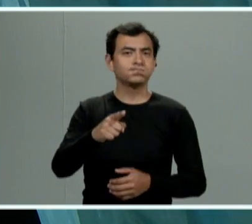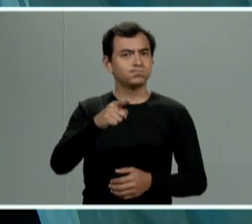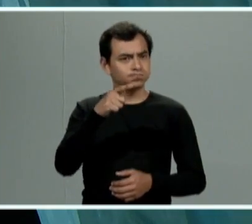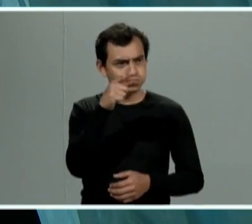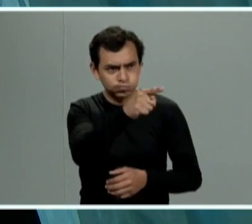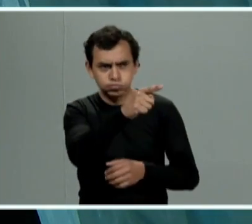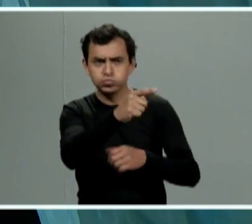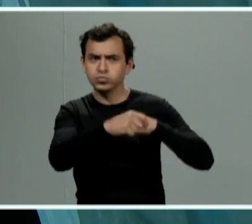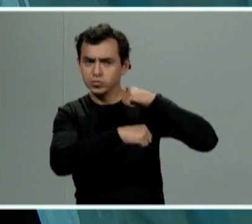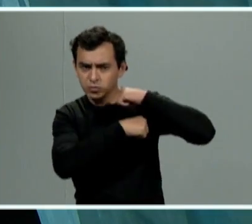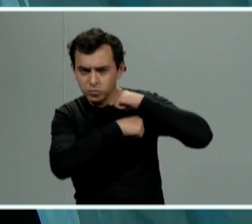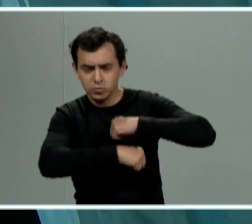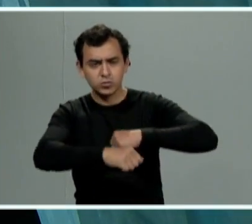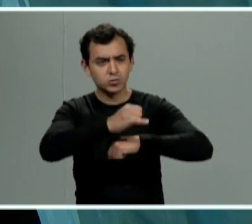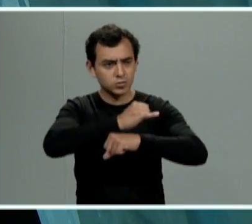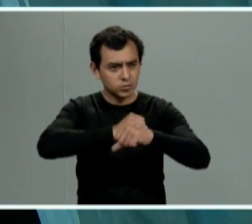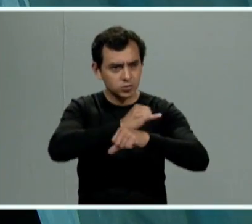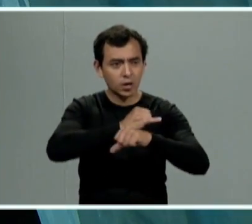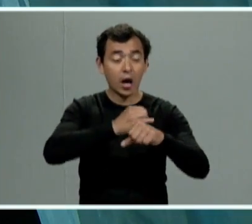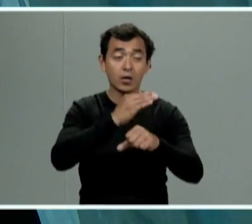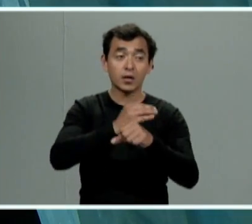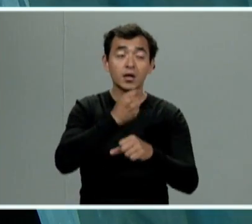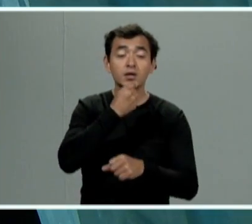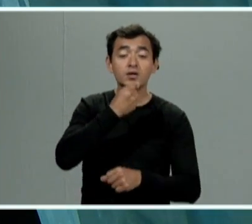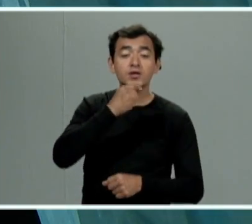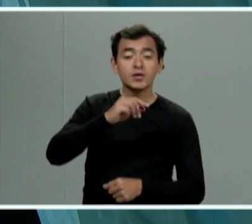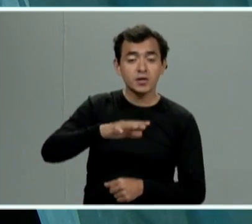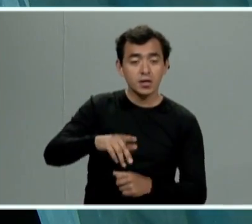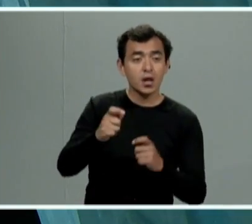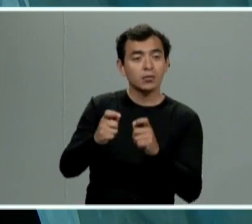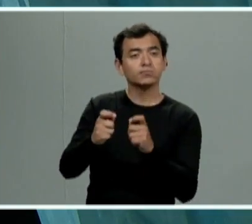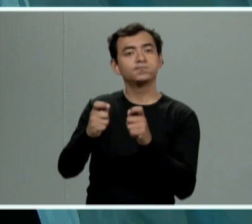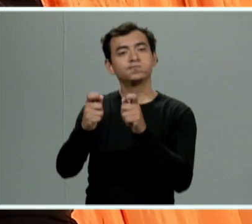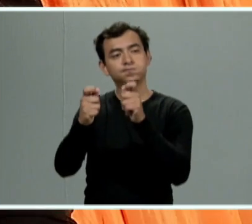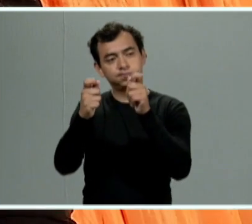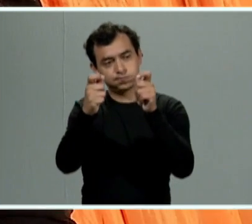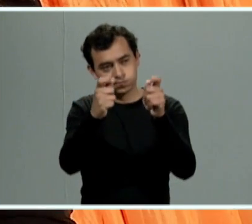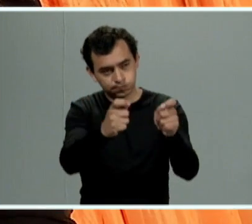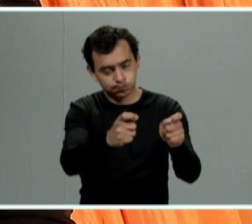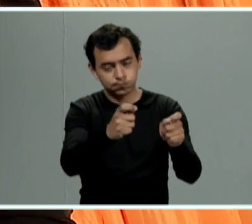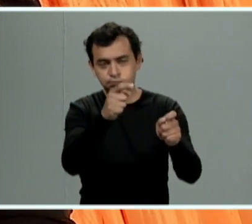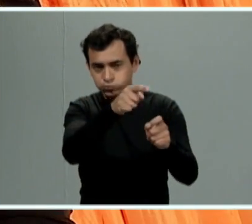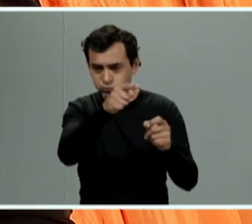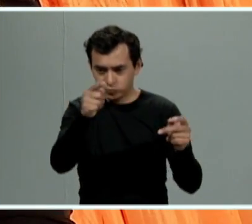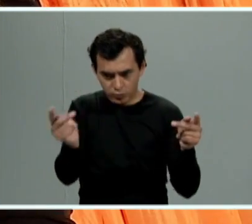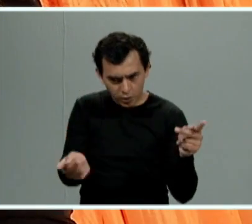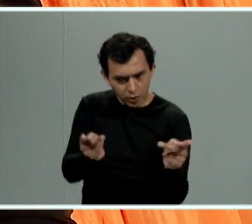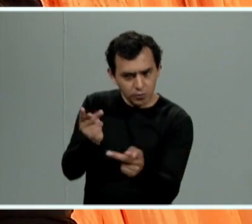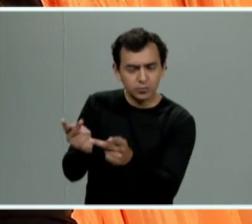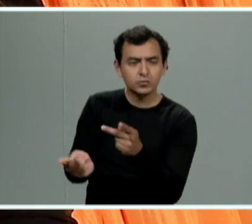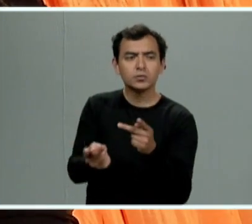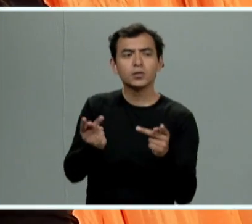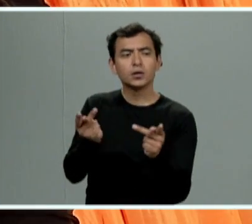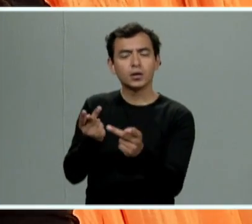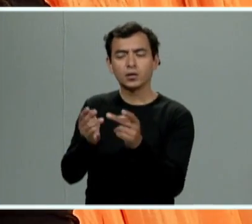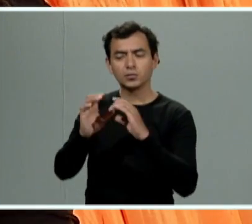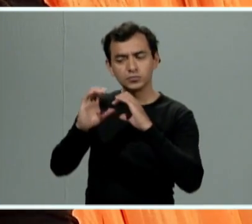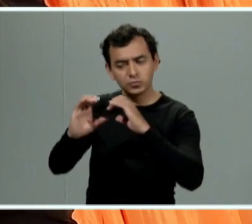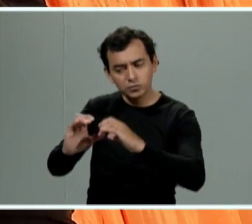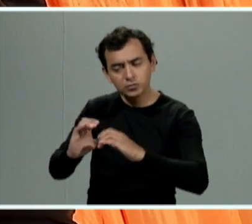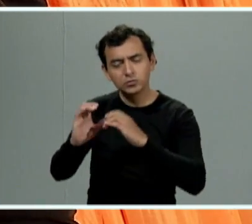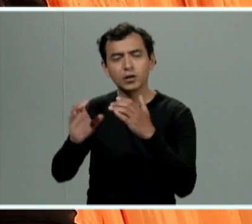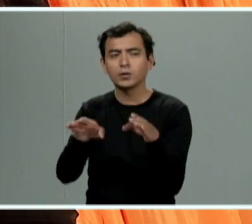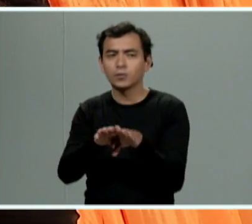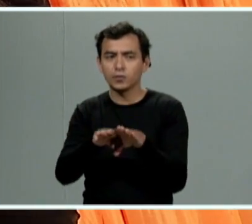y que en ese momento entrega a la niña para efecto de que se le tome la entrevista y se le dé una medida de protección